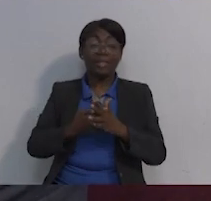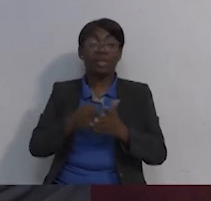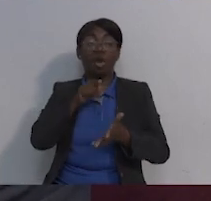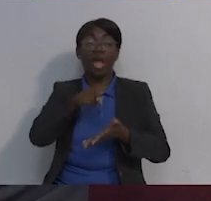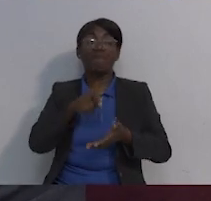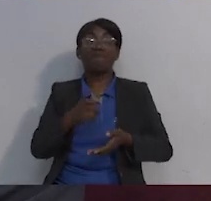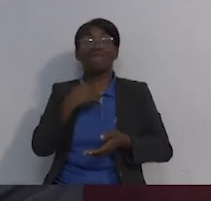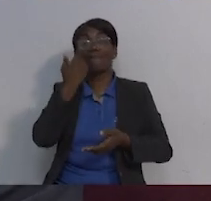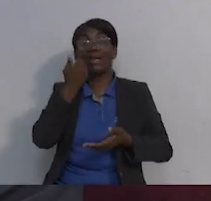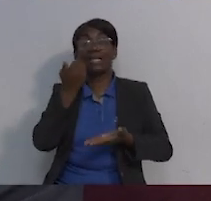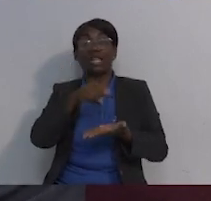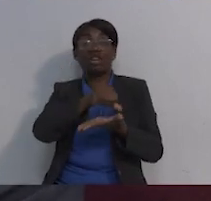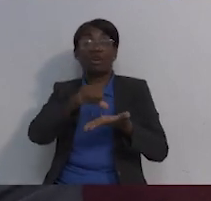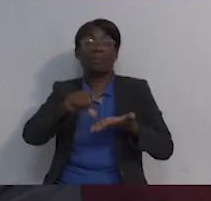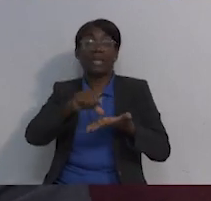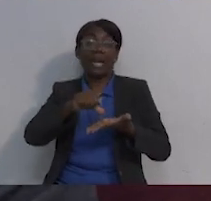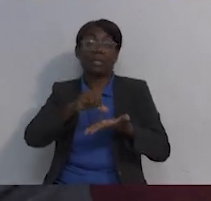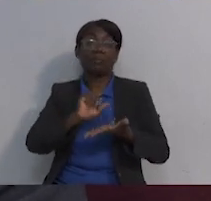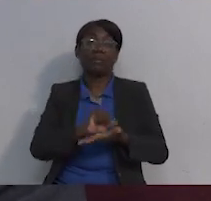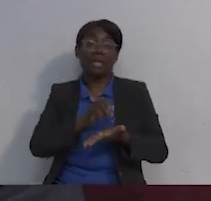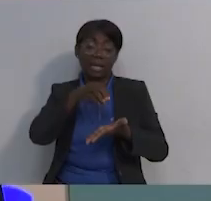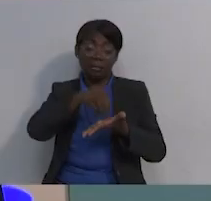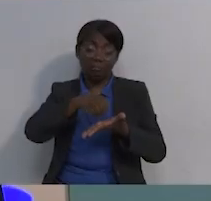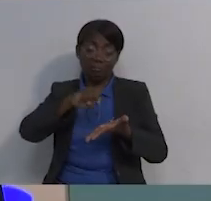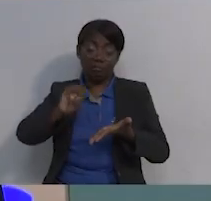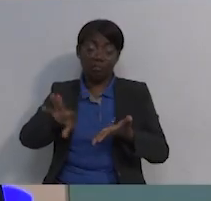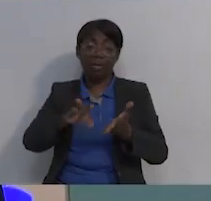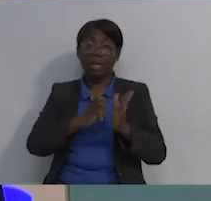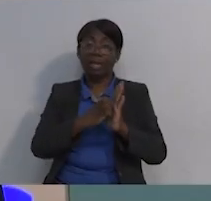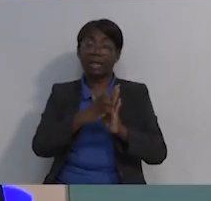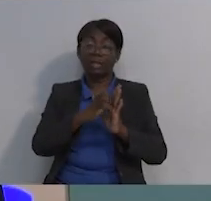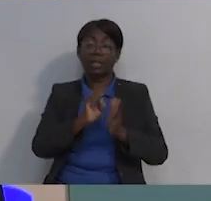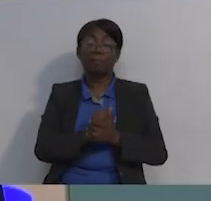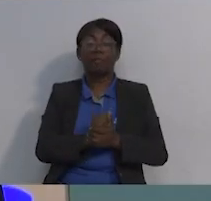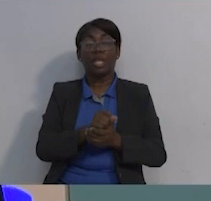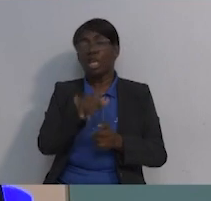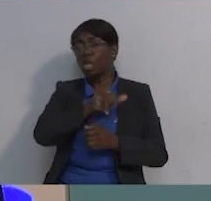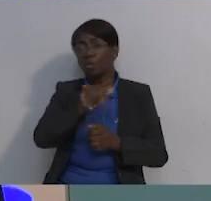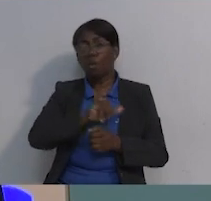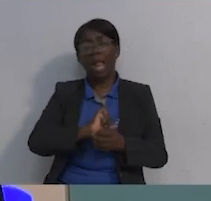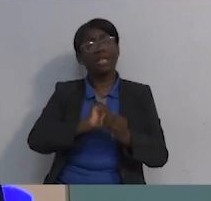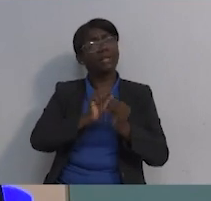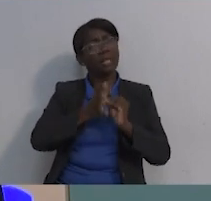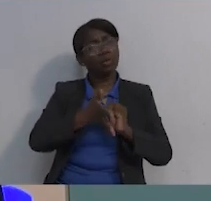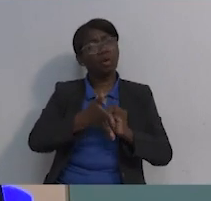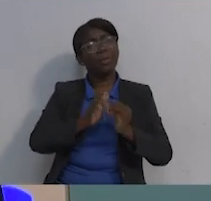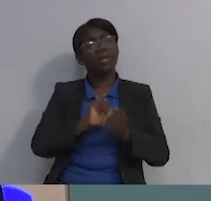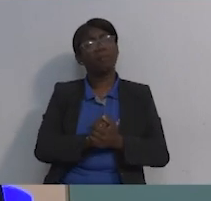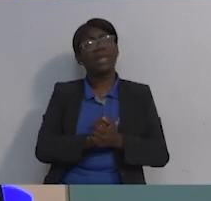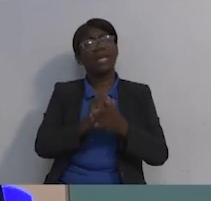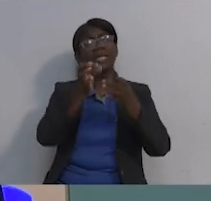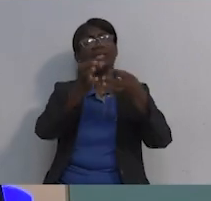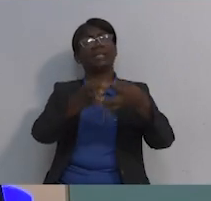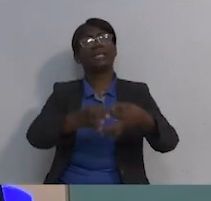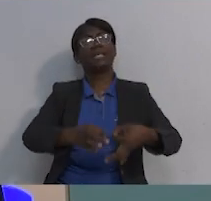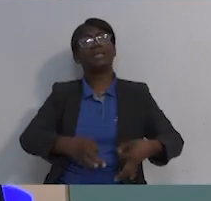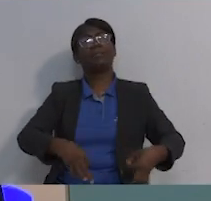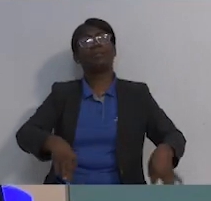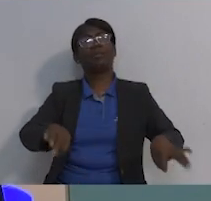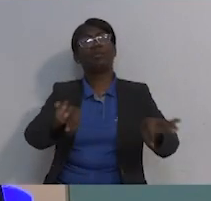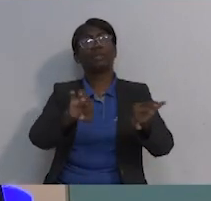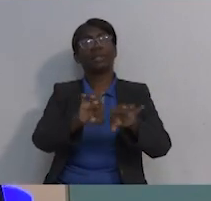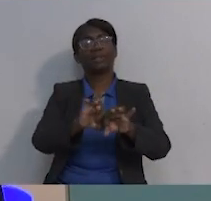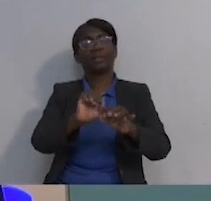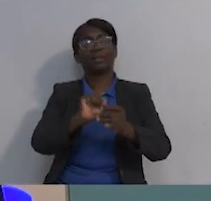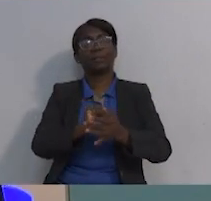inicial y que es fácilmente operable. Claro, claro. Y también con esto del COVID, volviendo porque